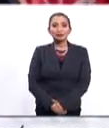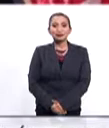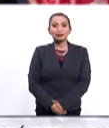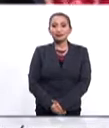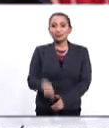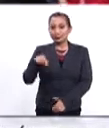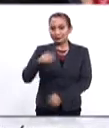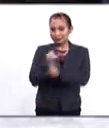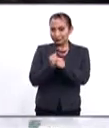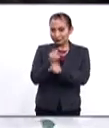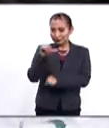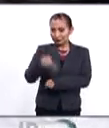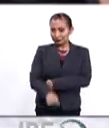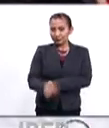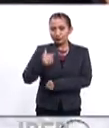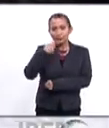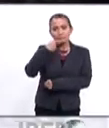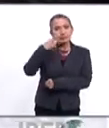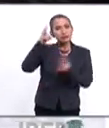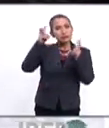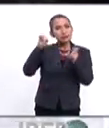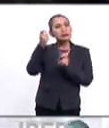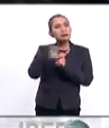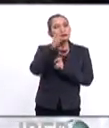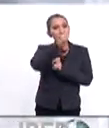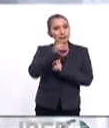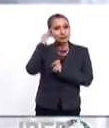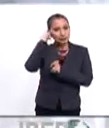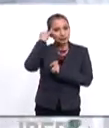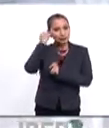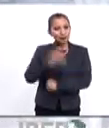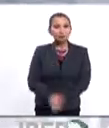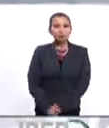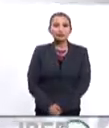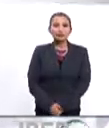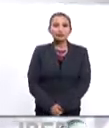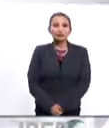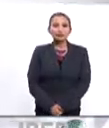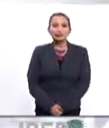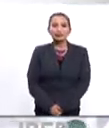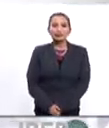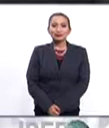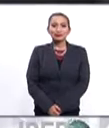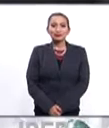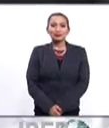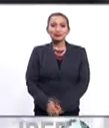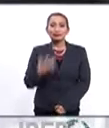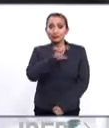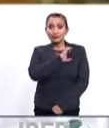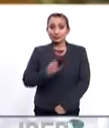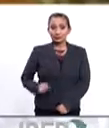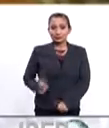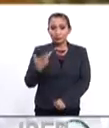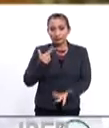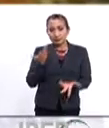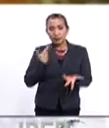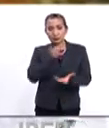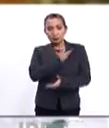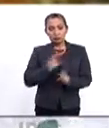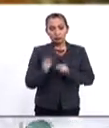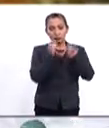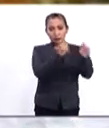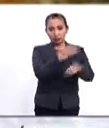En nuestro reportaje especial hablaremos sobre lo que son las lenguas indígenas. El Salvador traspasa la